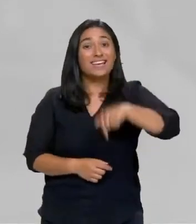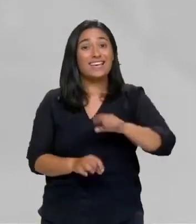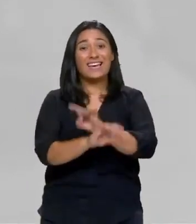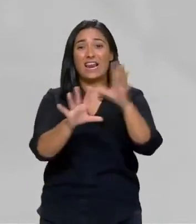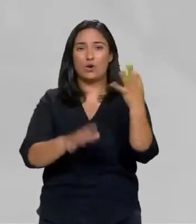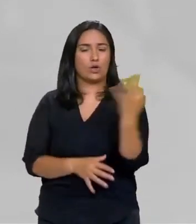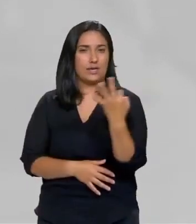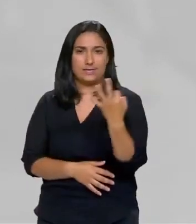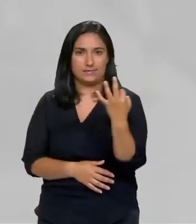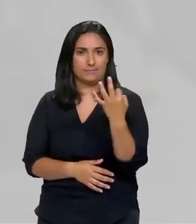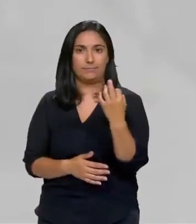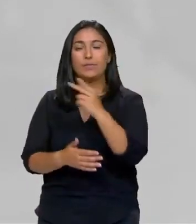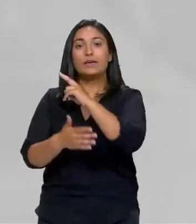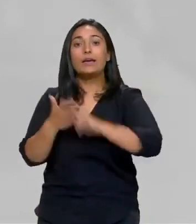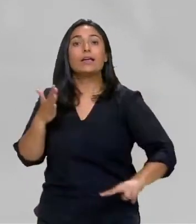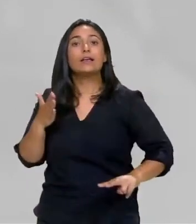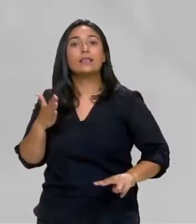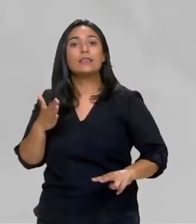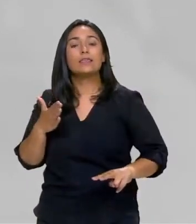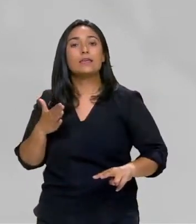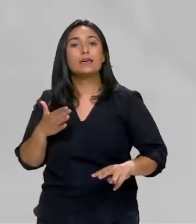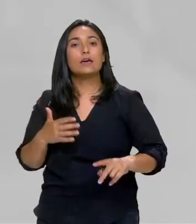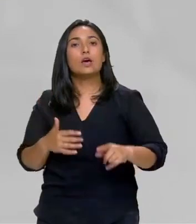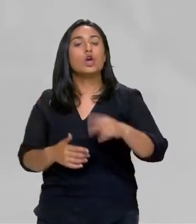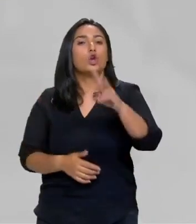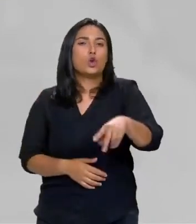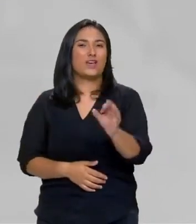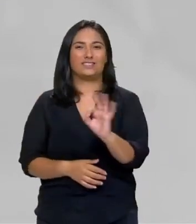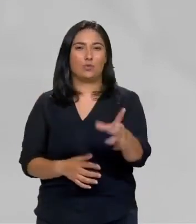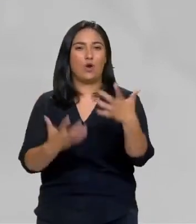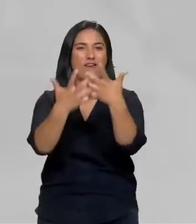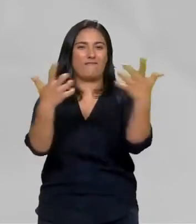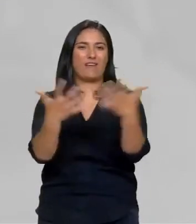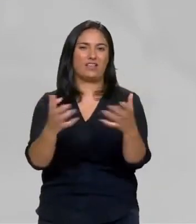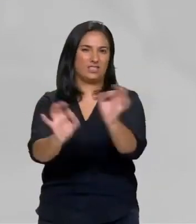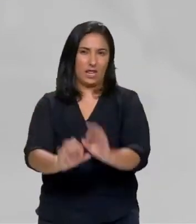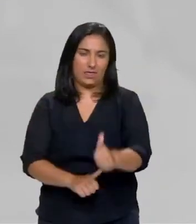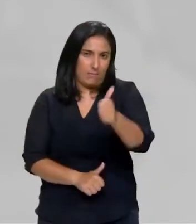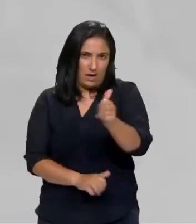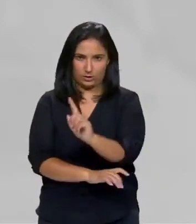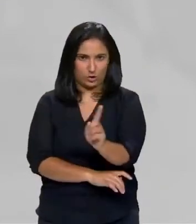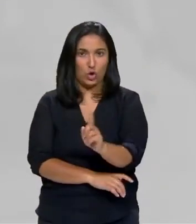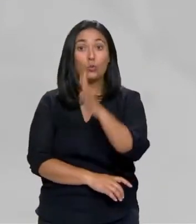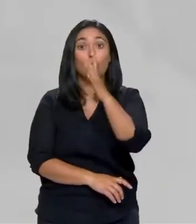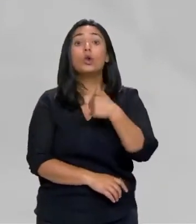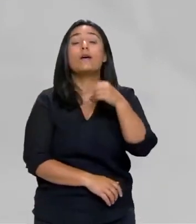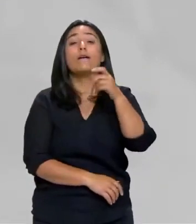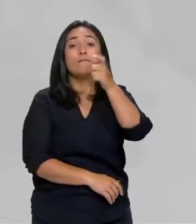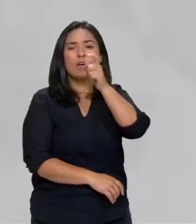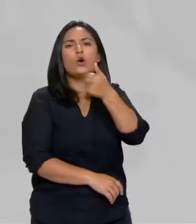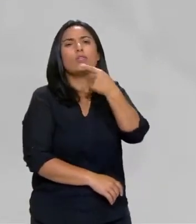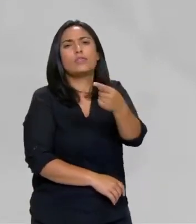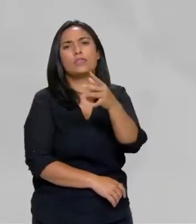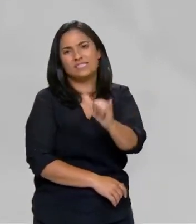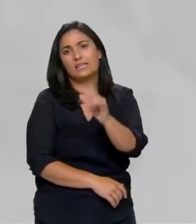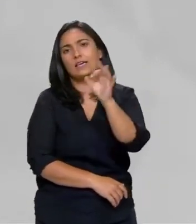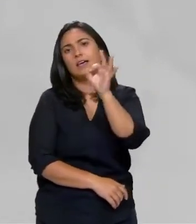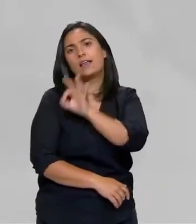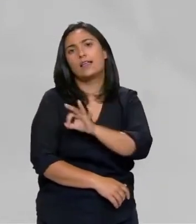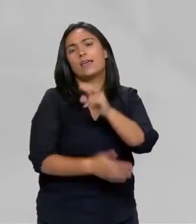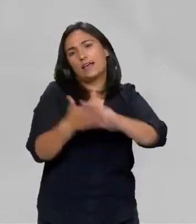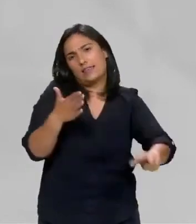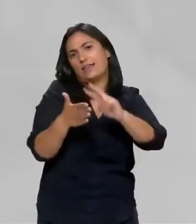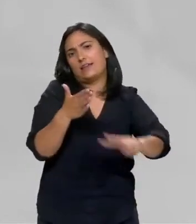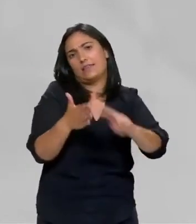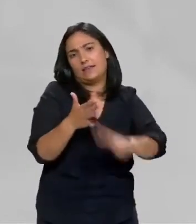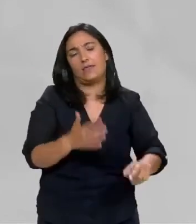Galiza non pode reducirse a ser un eslogan electoral. Porque o señor Feijóo en campaña moito Galicia, Galicia, Galicia pero en